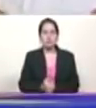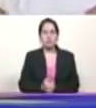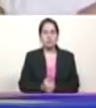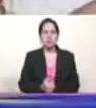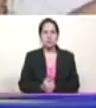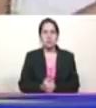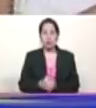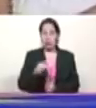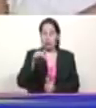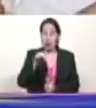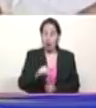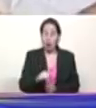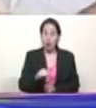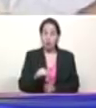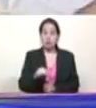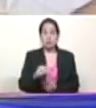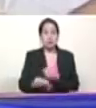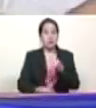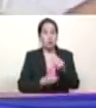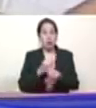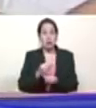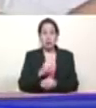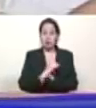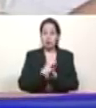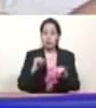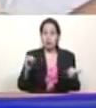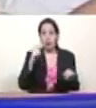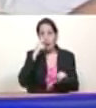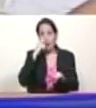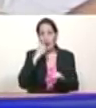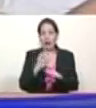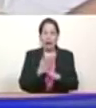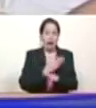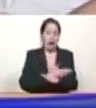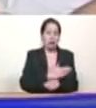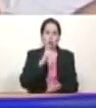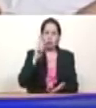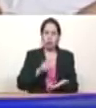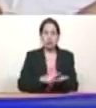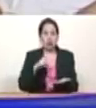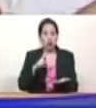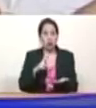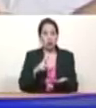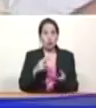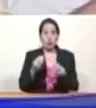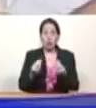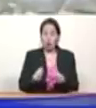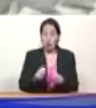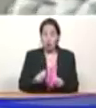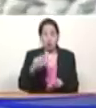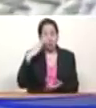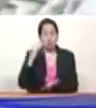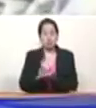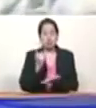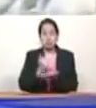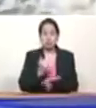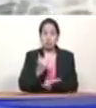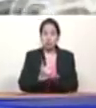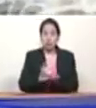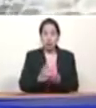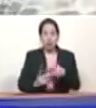que hoy estamos firmando ya autorizado y estamos ya en las pruebas de